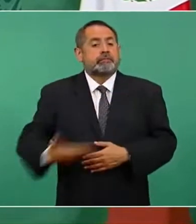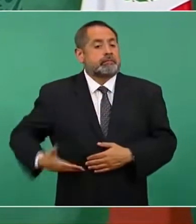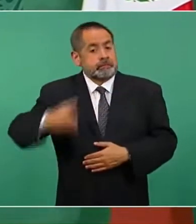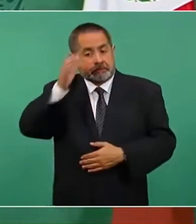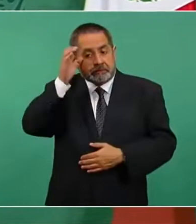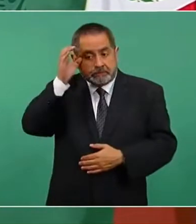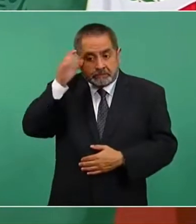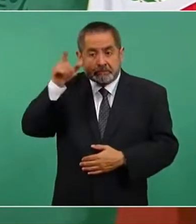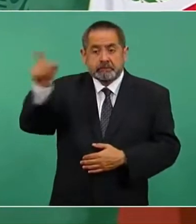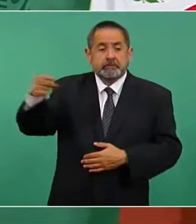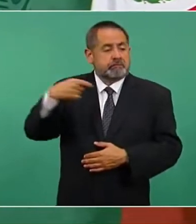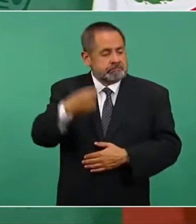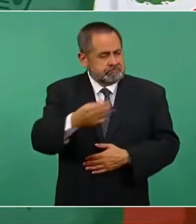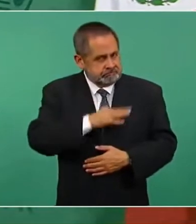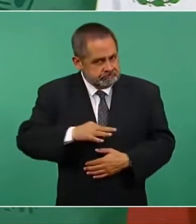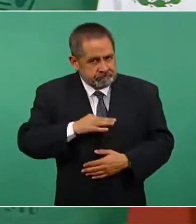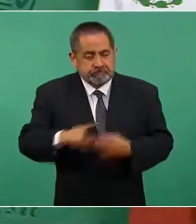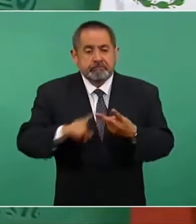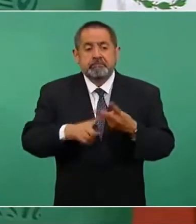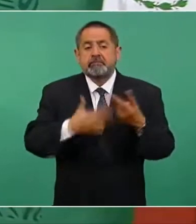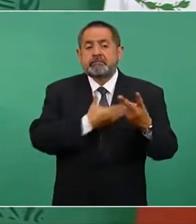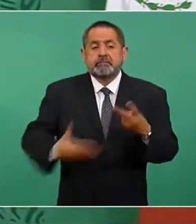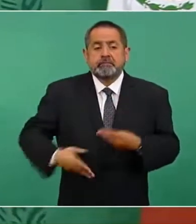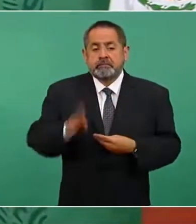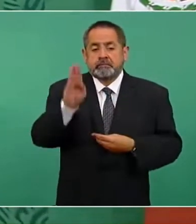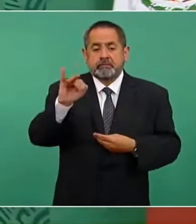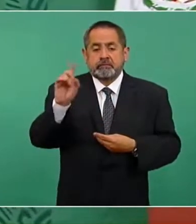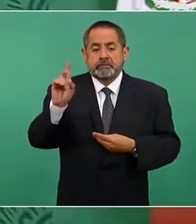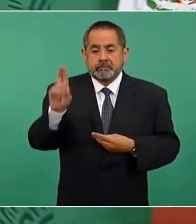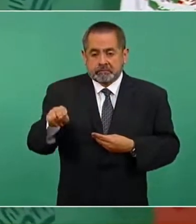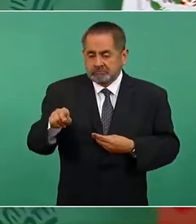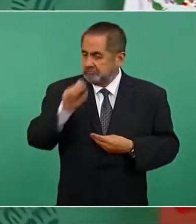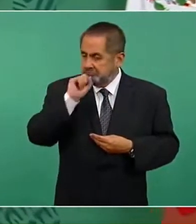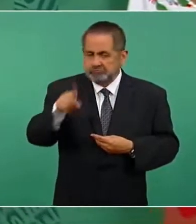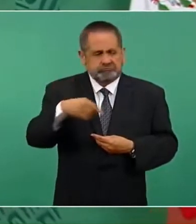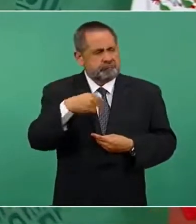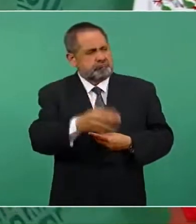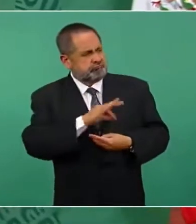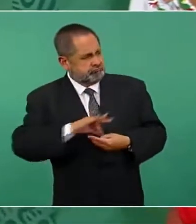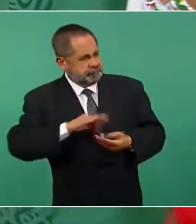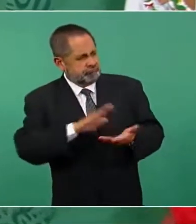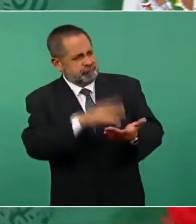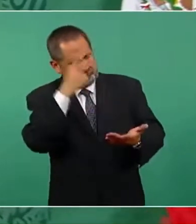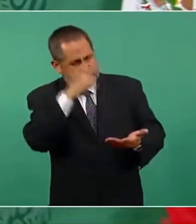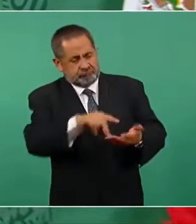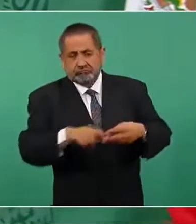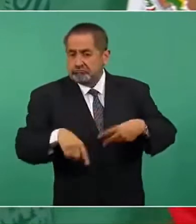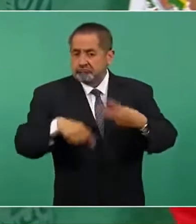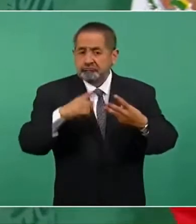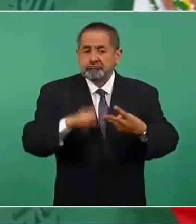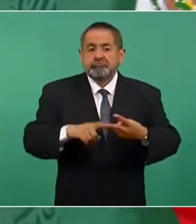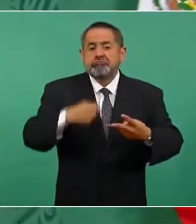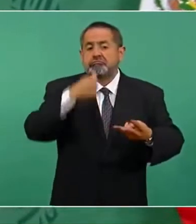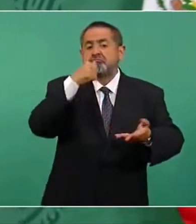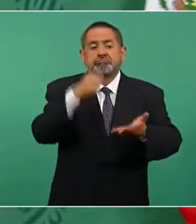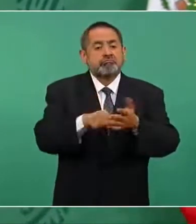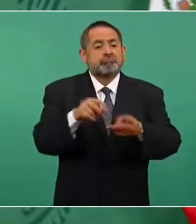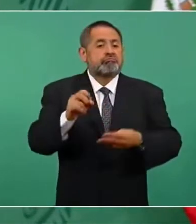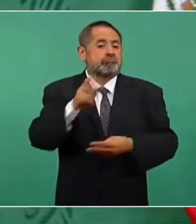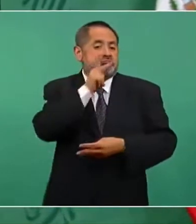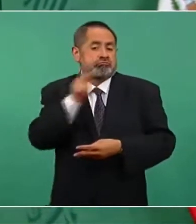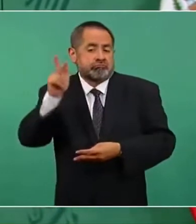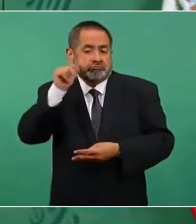lo hizo el presidente Biden, les hablaba yo de una carta que envió el Papa,